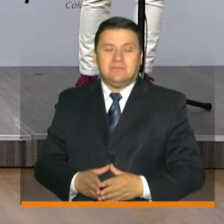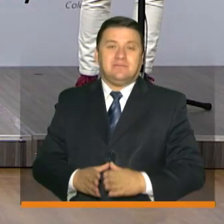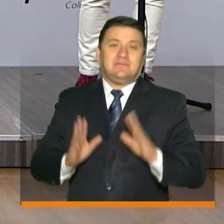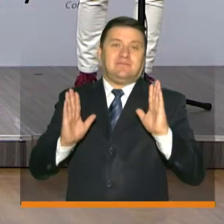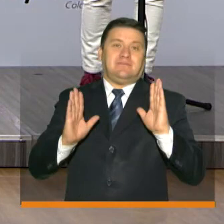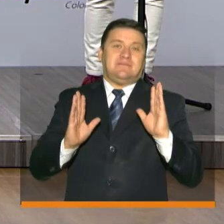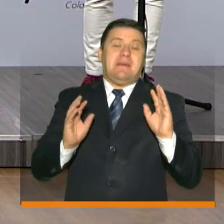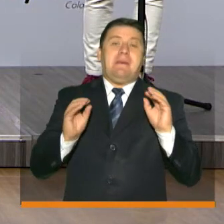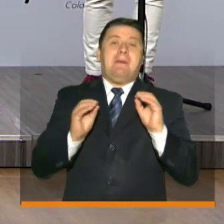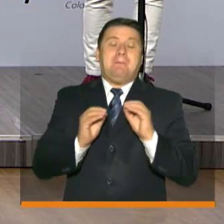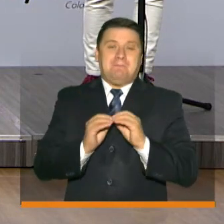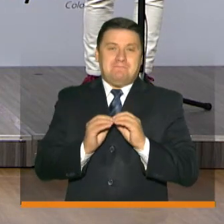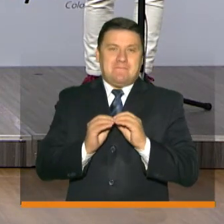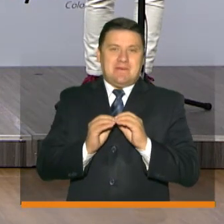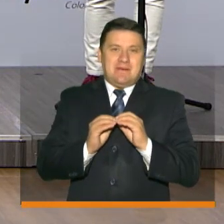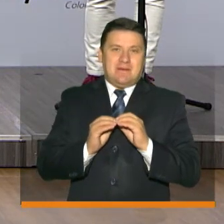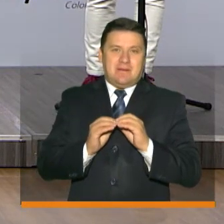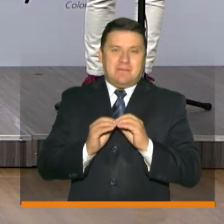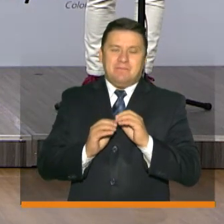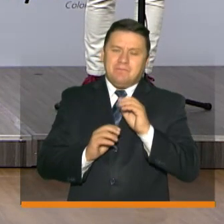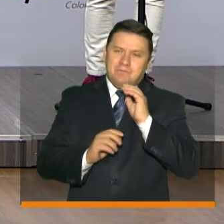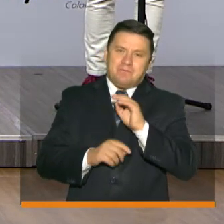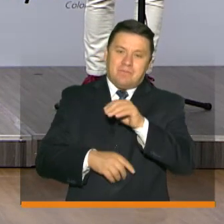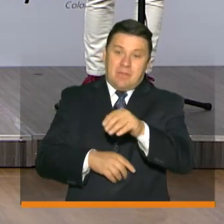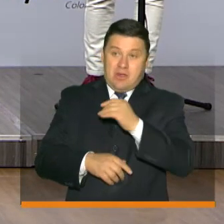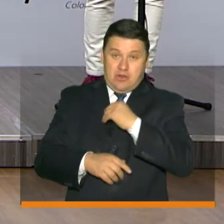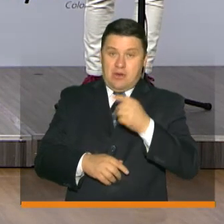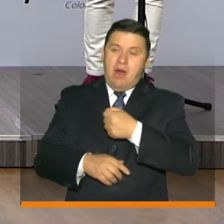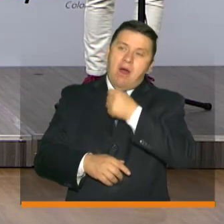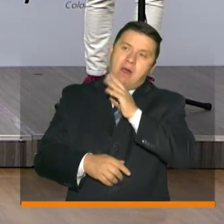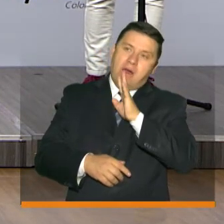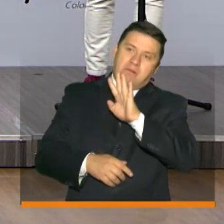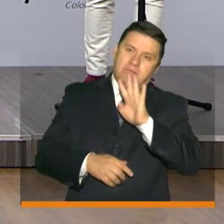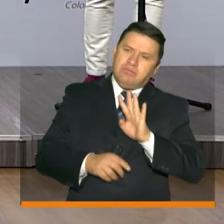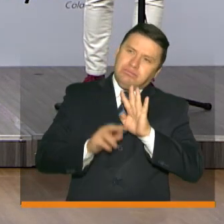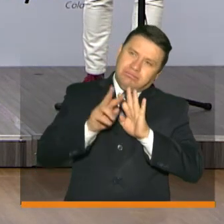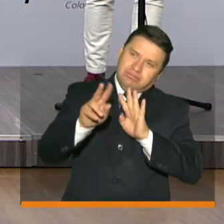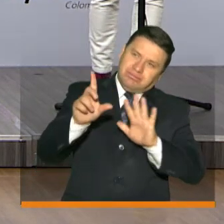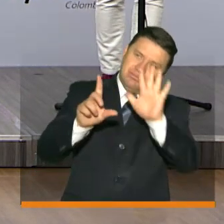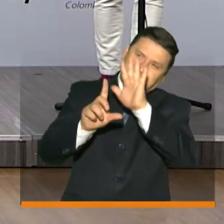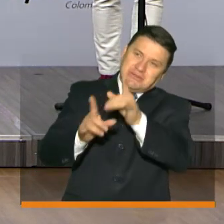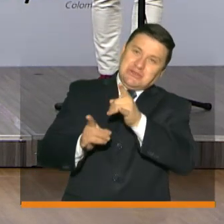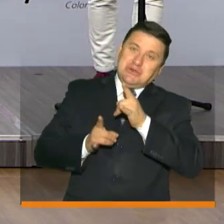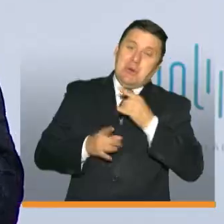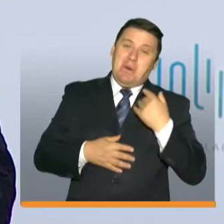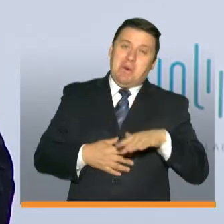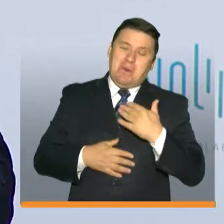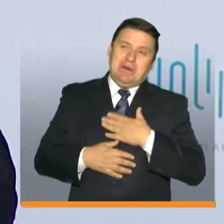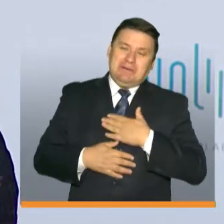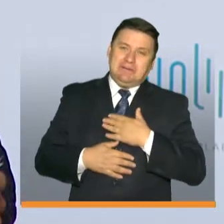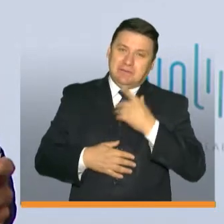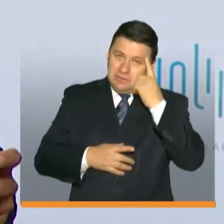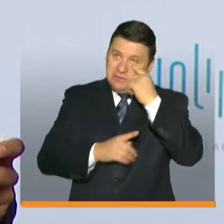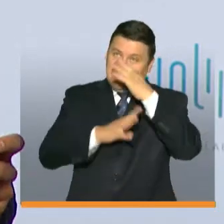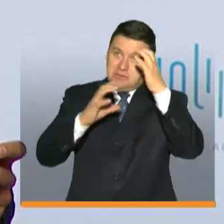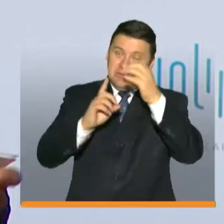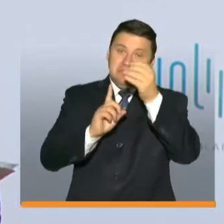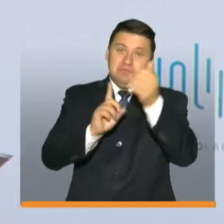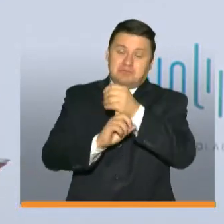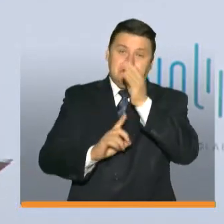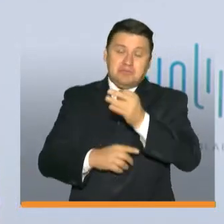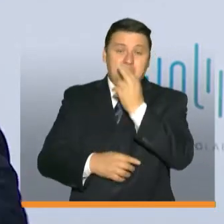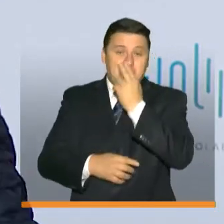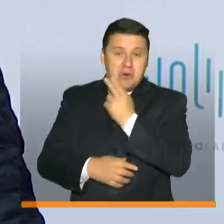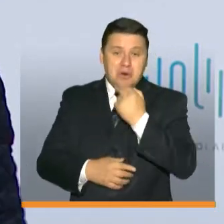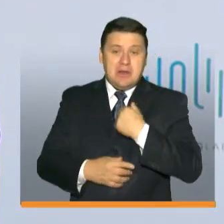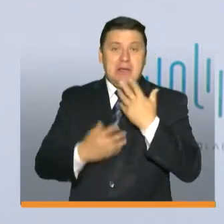Cada vez que los que estamos de este lado miramos cada uno de los testimonios de territorio, como decía Caro, demuestra que el sueño se está cumpliendo. Y